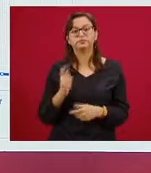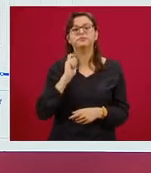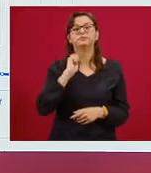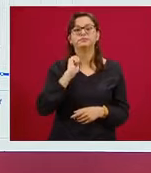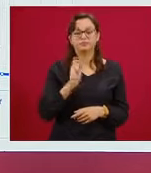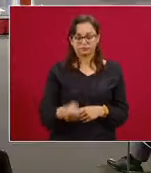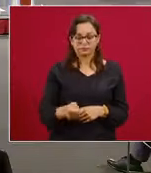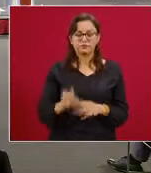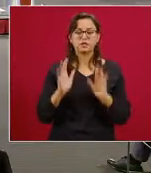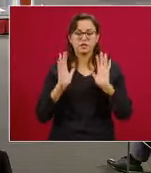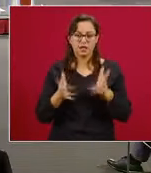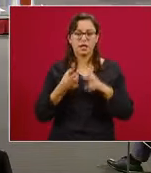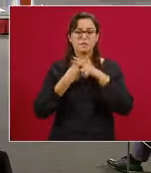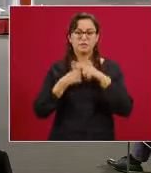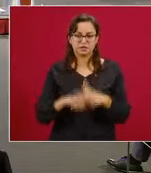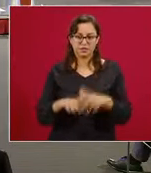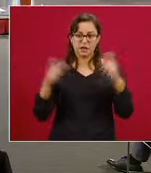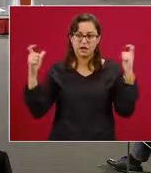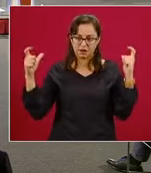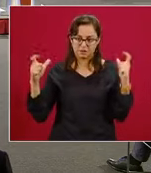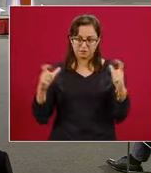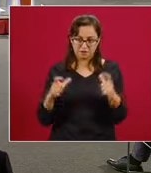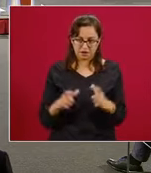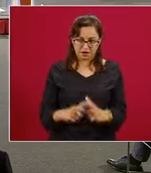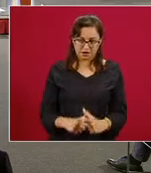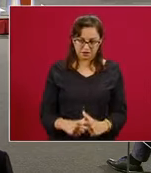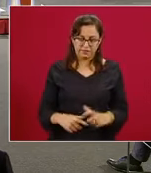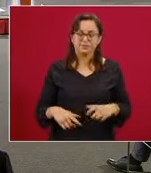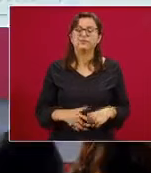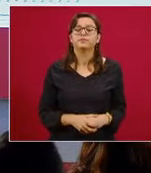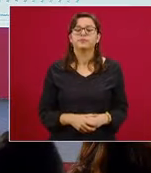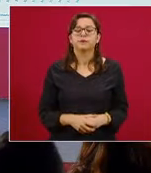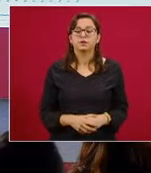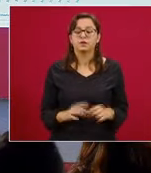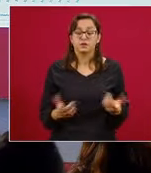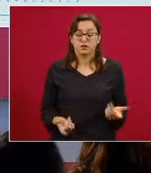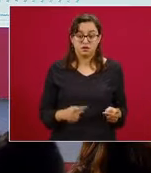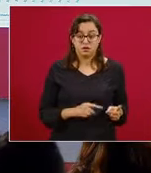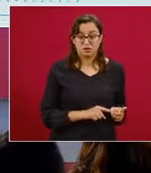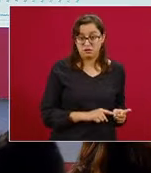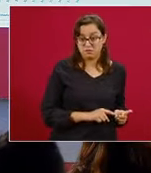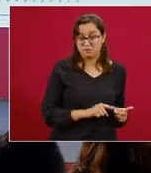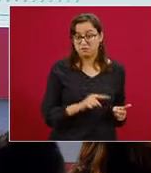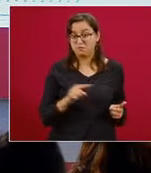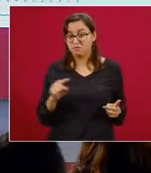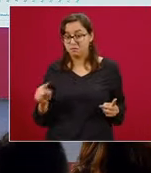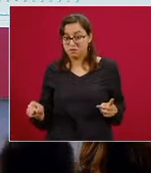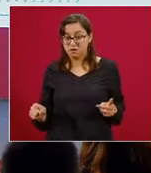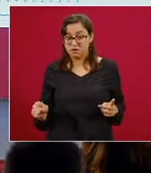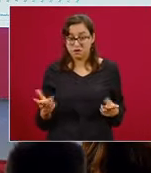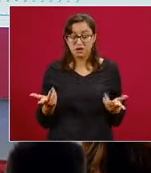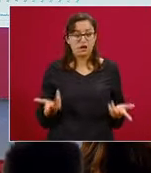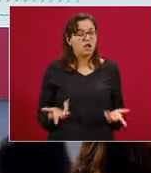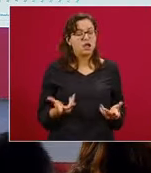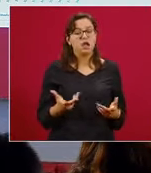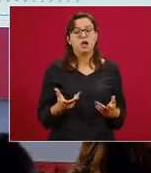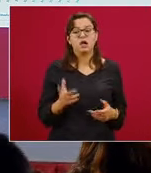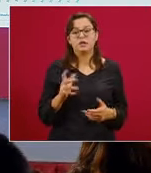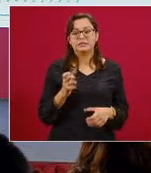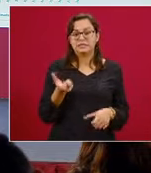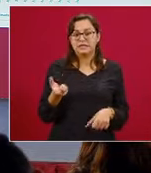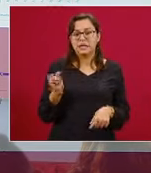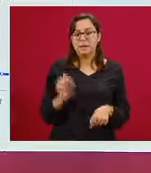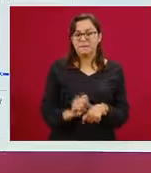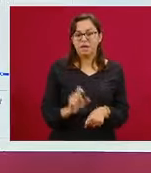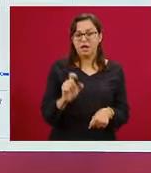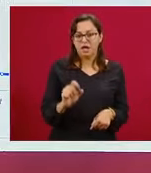se reduce la epidemia. Veamos ahora la mortalidad, también en términos generales, la veremos estado por estado. Desde la semana 23